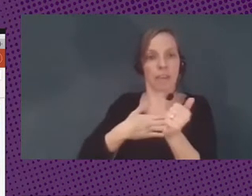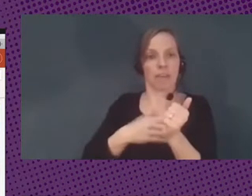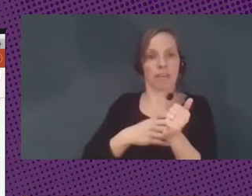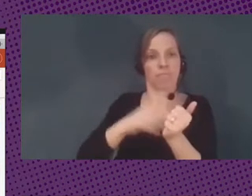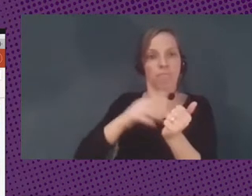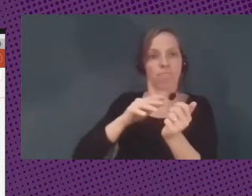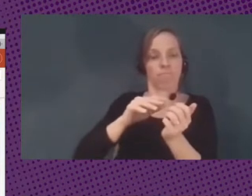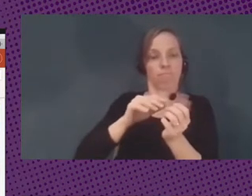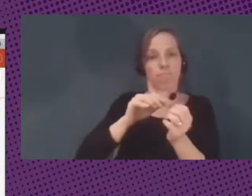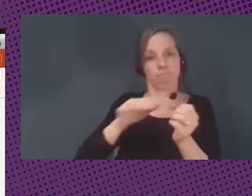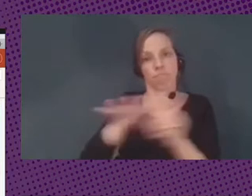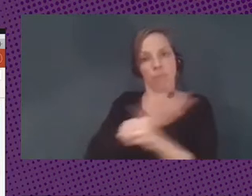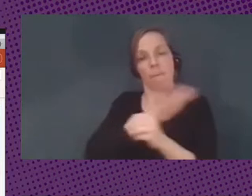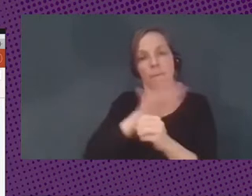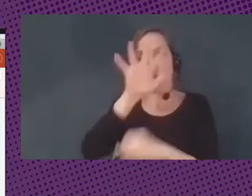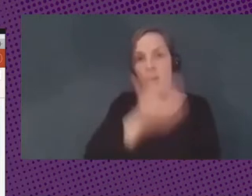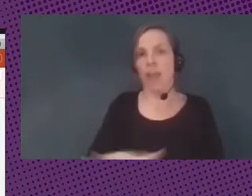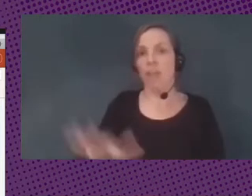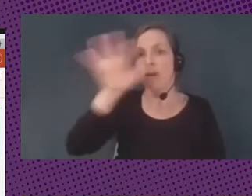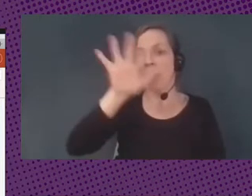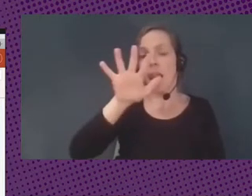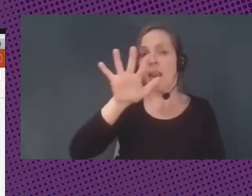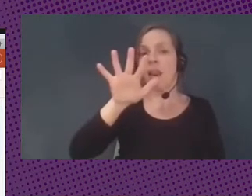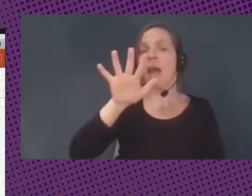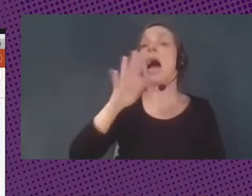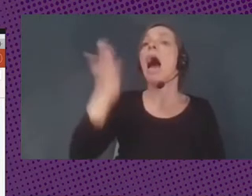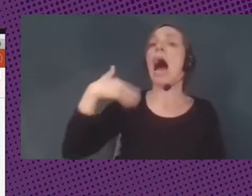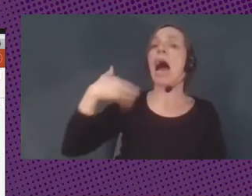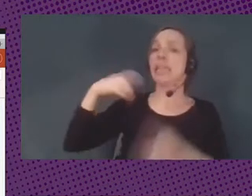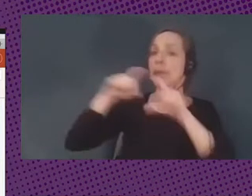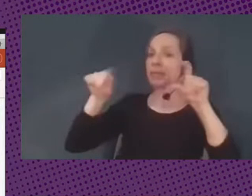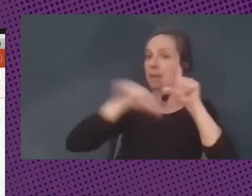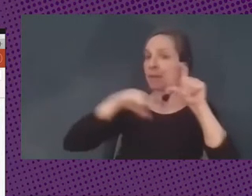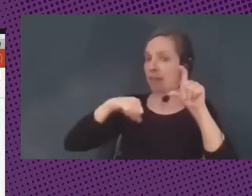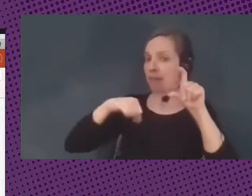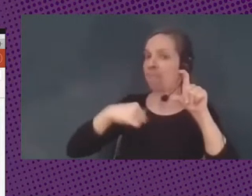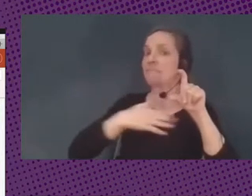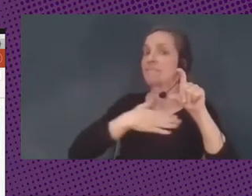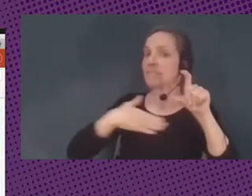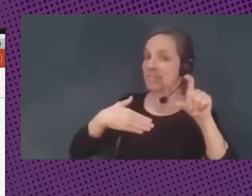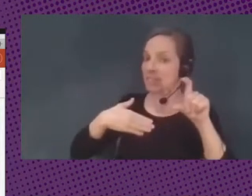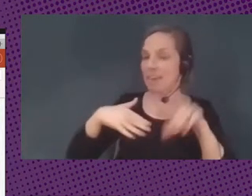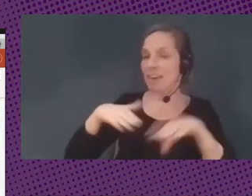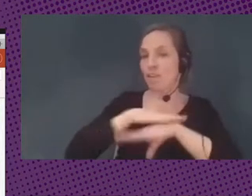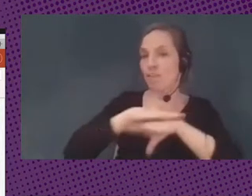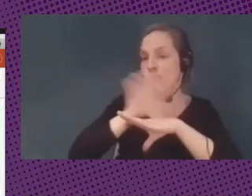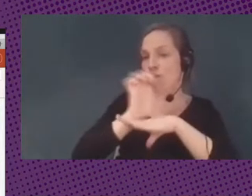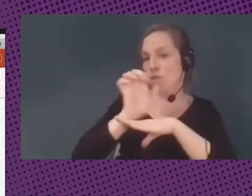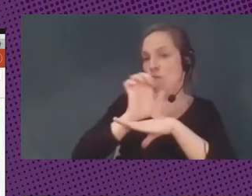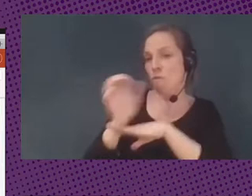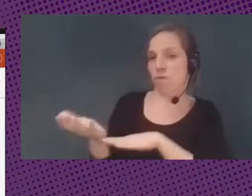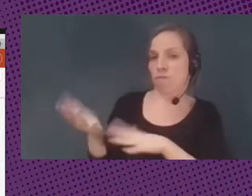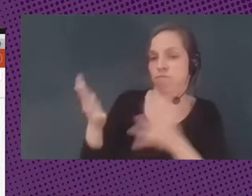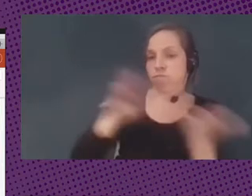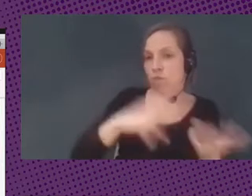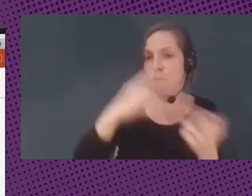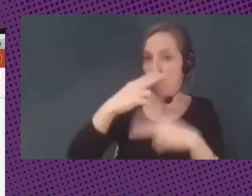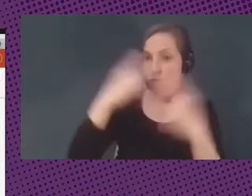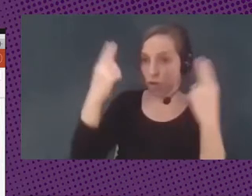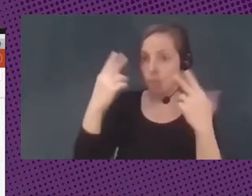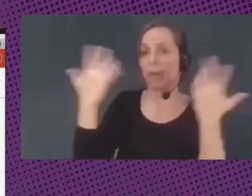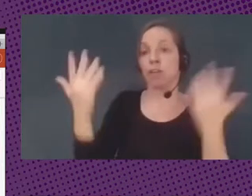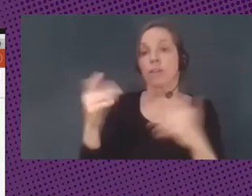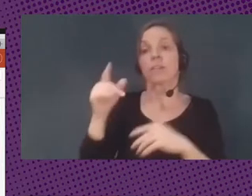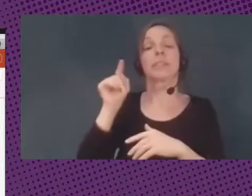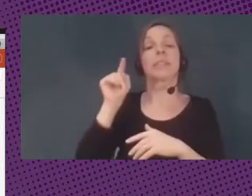empresa privada, pues el gobierno de los Estados Unidos, a través de la oficina del presidente de los Estados Unidos,